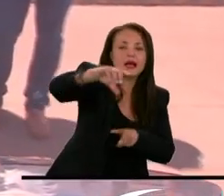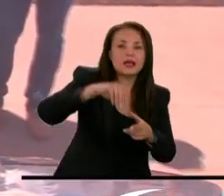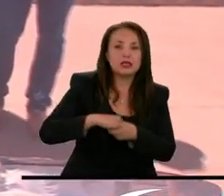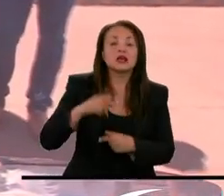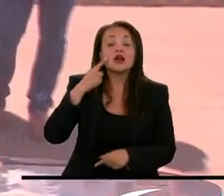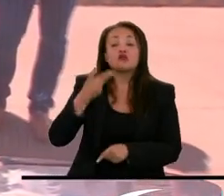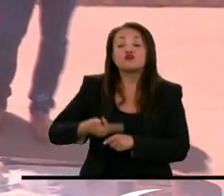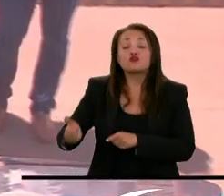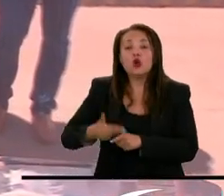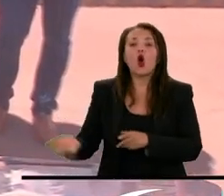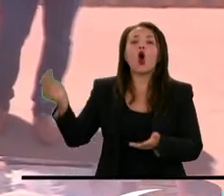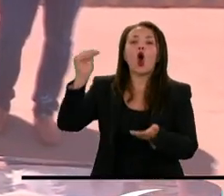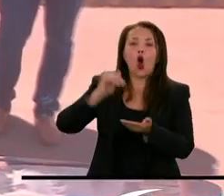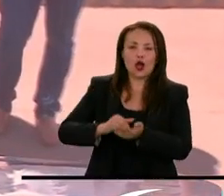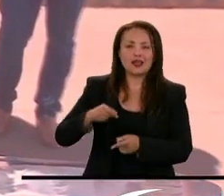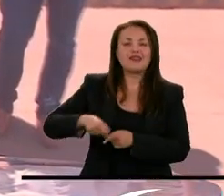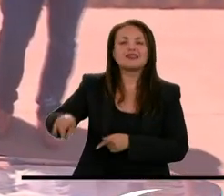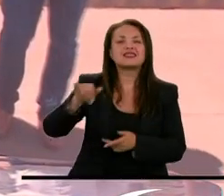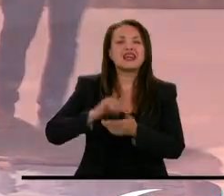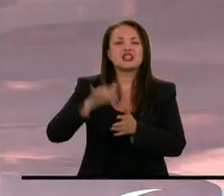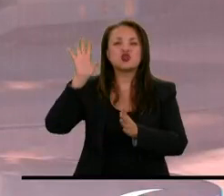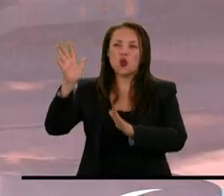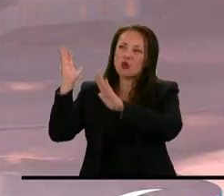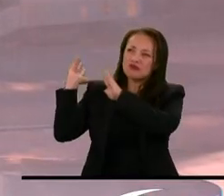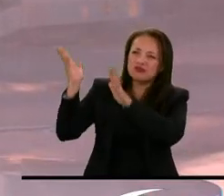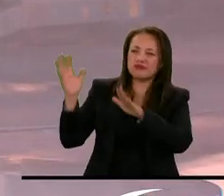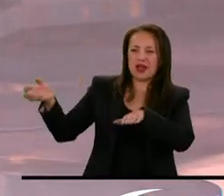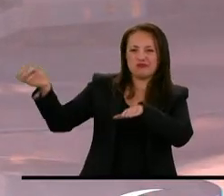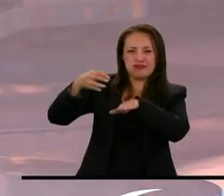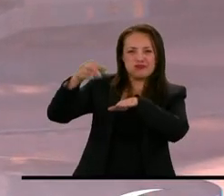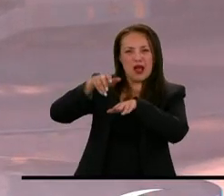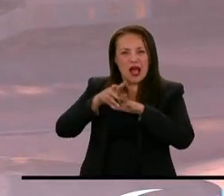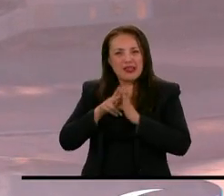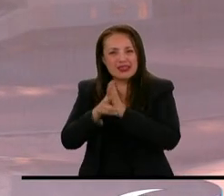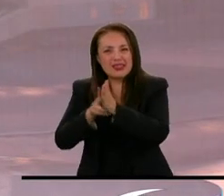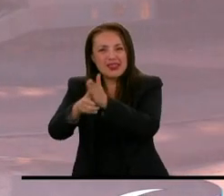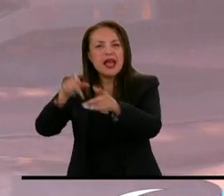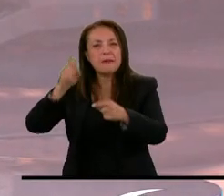volverá a circular el tren de carga para mejorar la competitividad de Colombia.